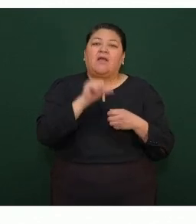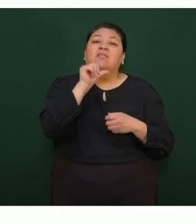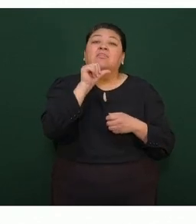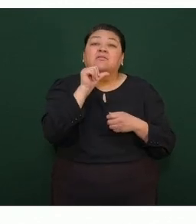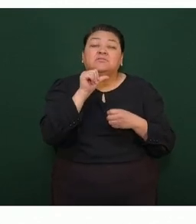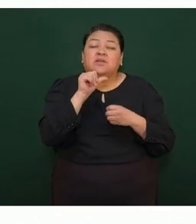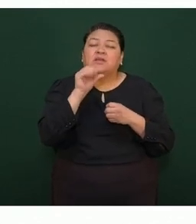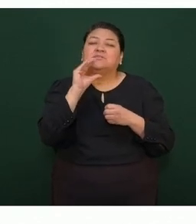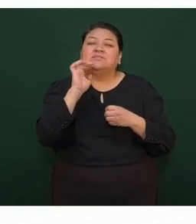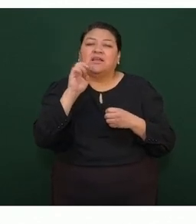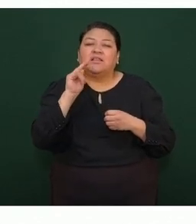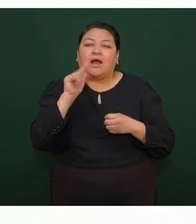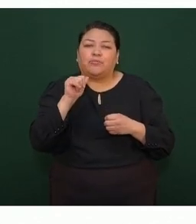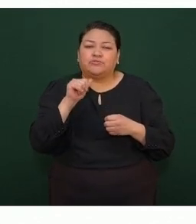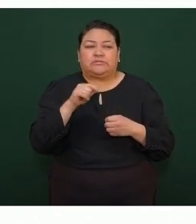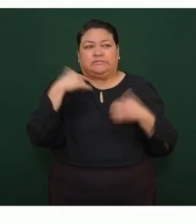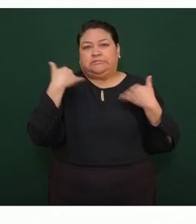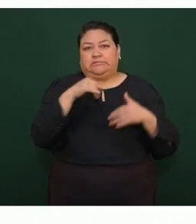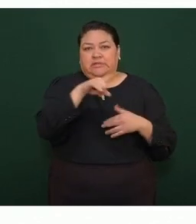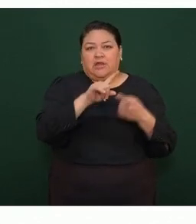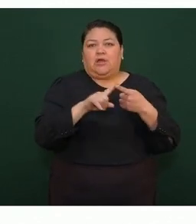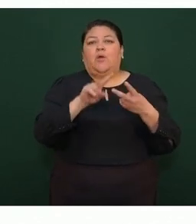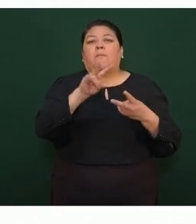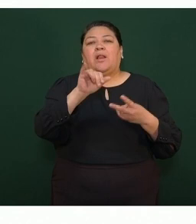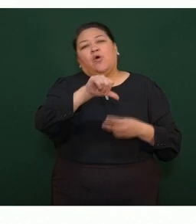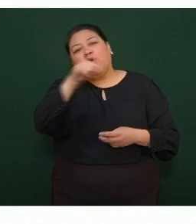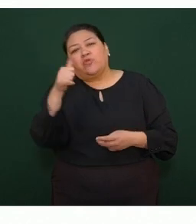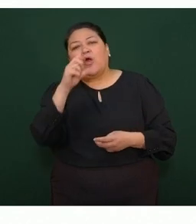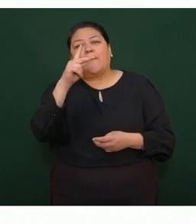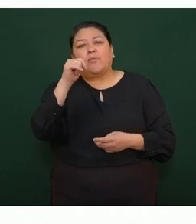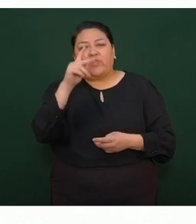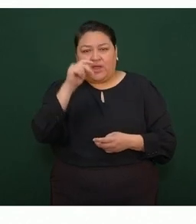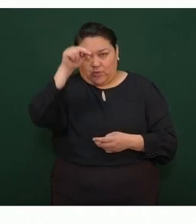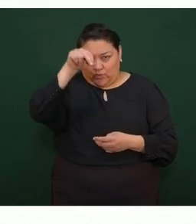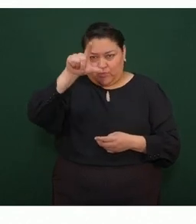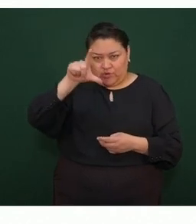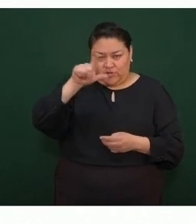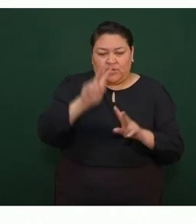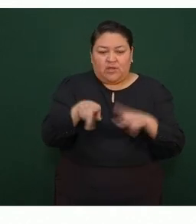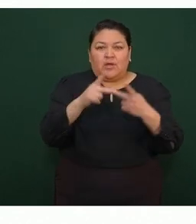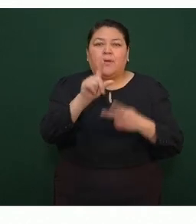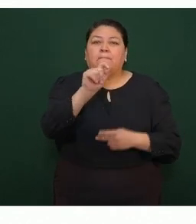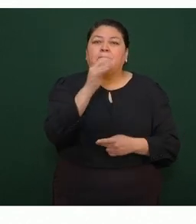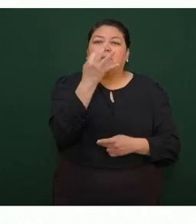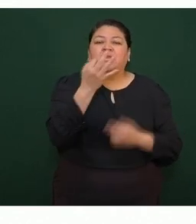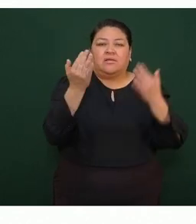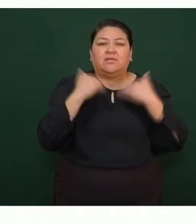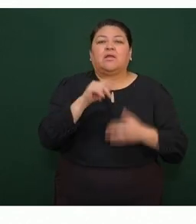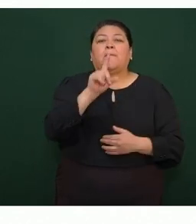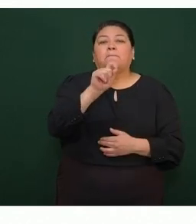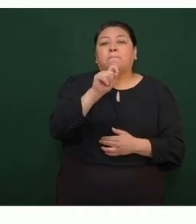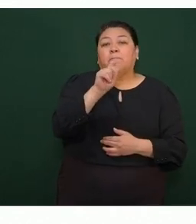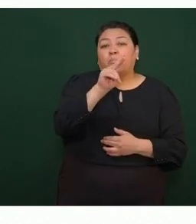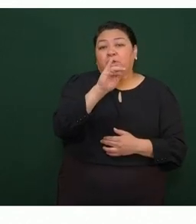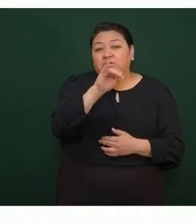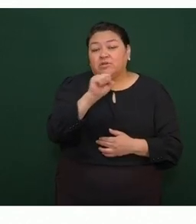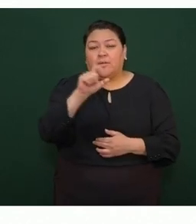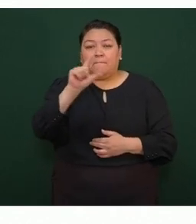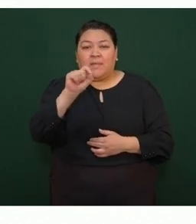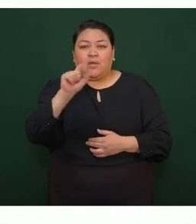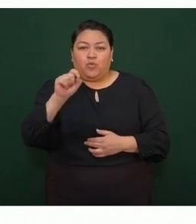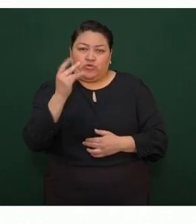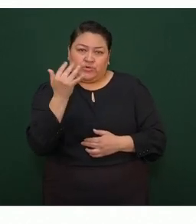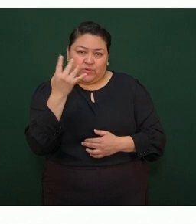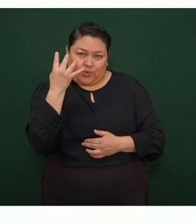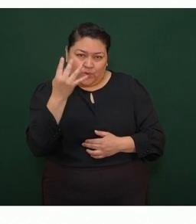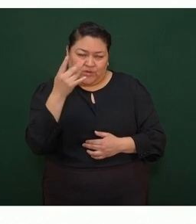centavos. Ejemplos como Valero en Apodaca, Nuevo León, en 21, 23 pesos, Brist Oil en 20.54